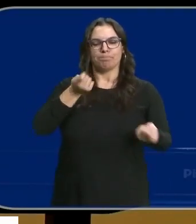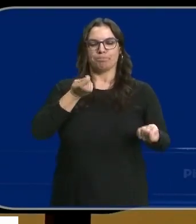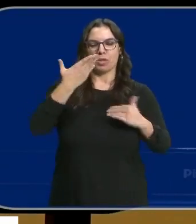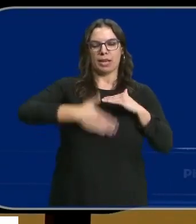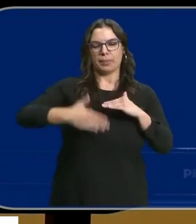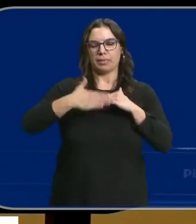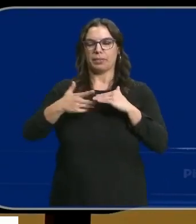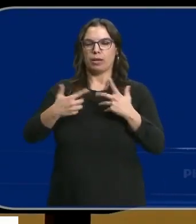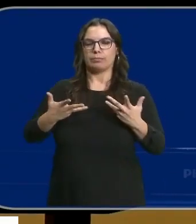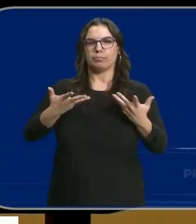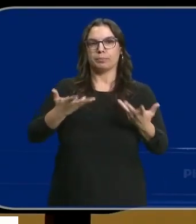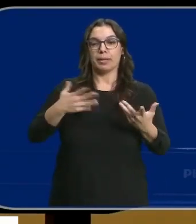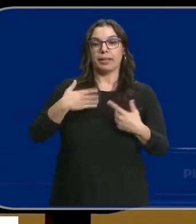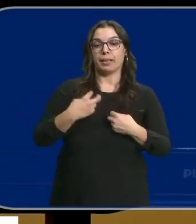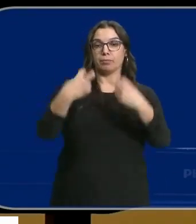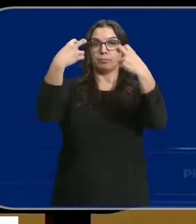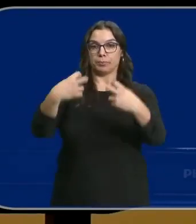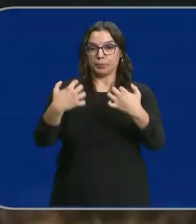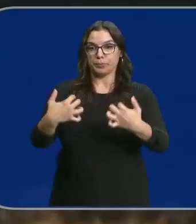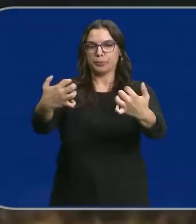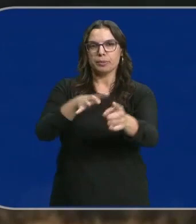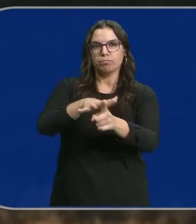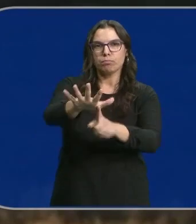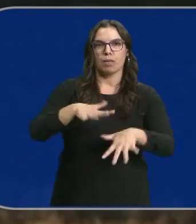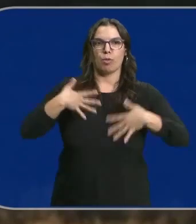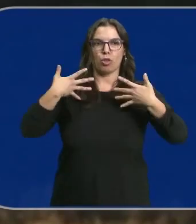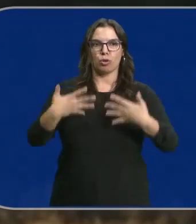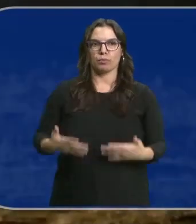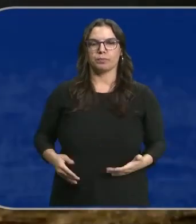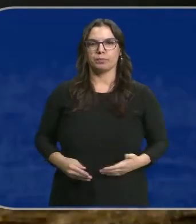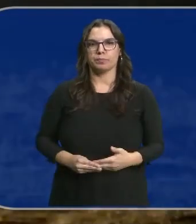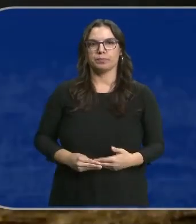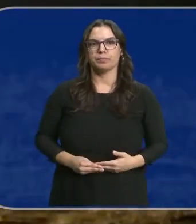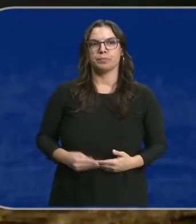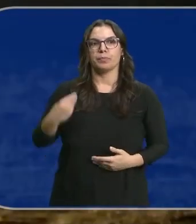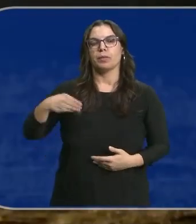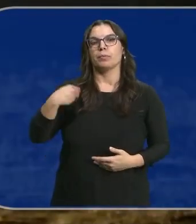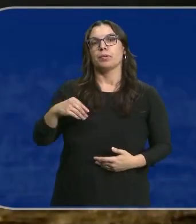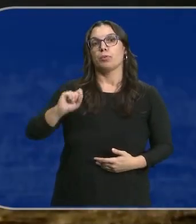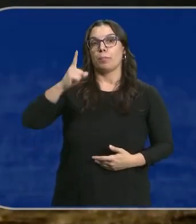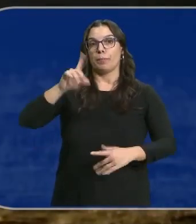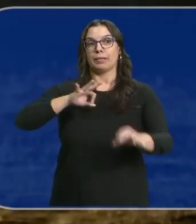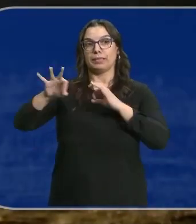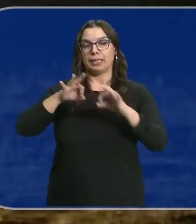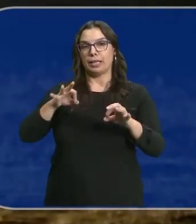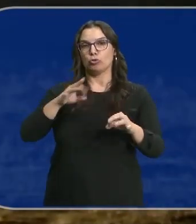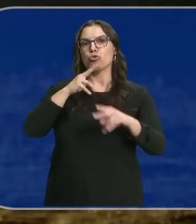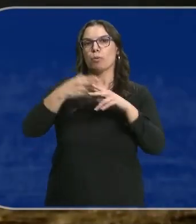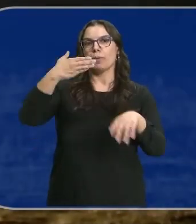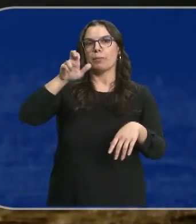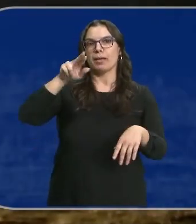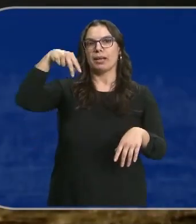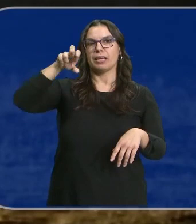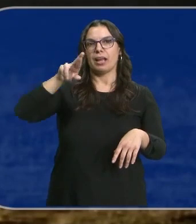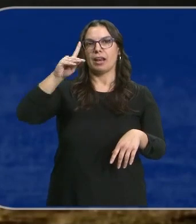ofreciendo que el que está enfrente se emocione. Shhh, silencio. En Bernarda, la primera pieza, la bailarina interpreta